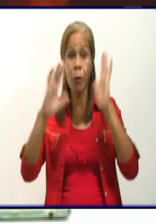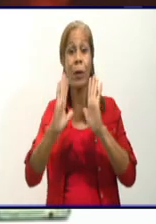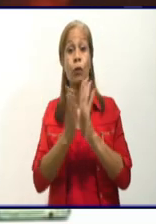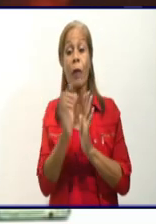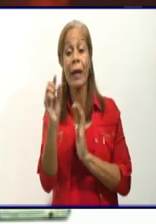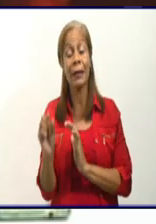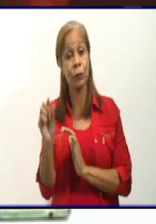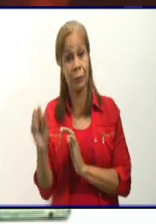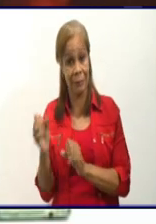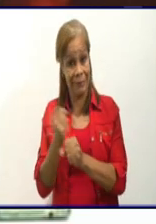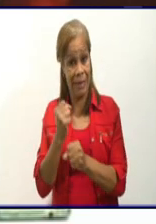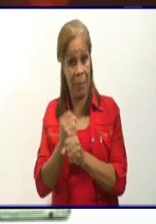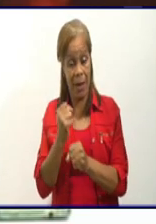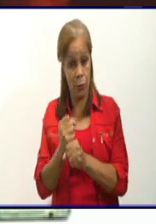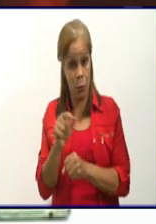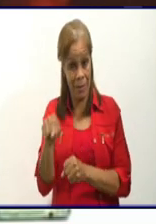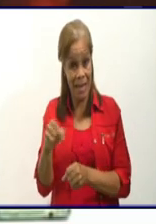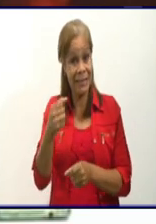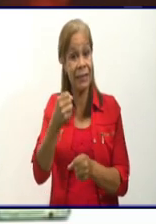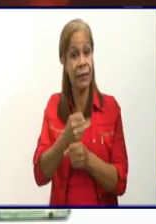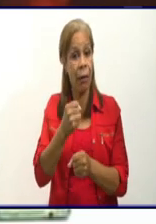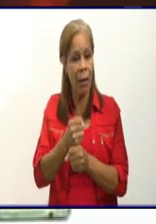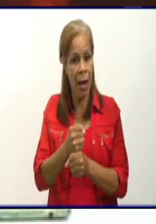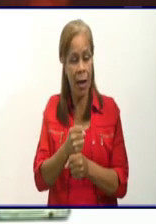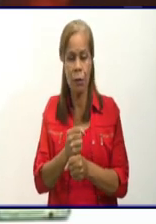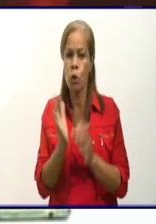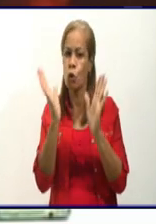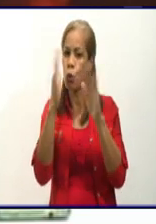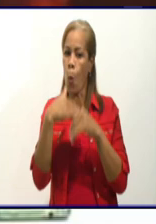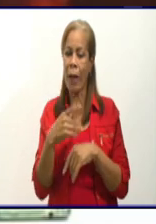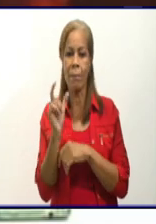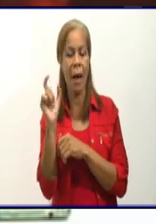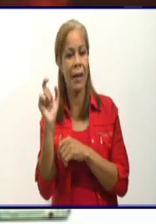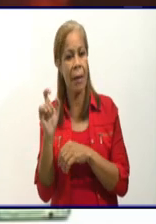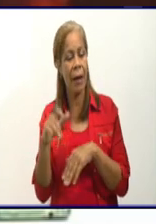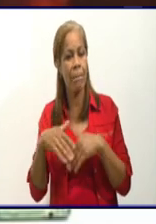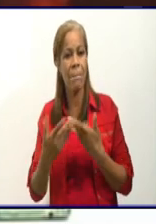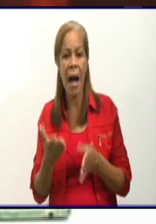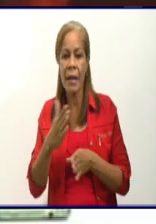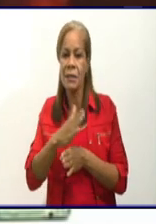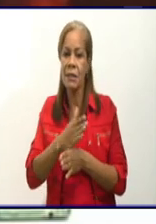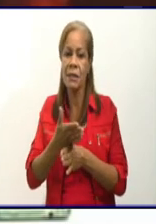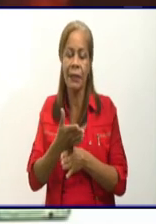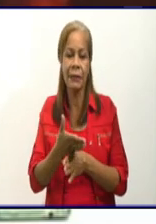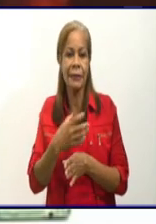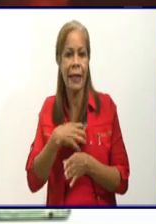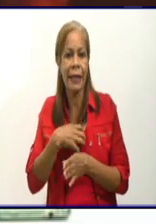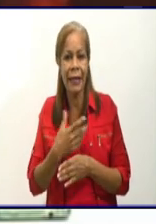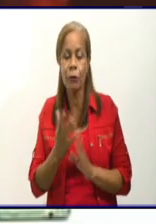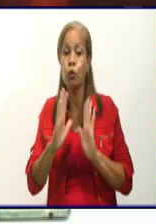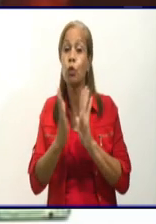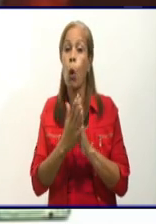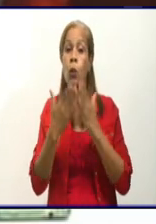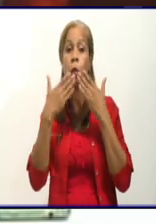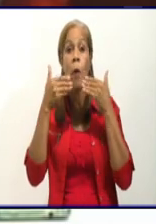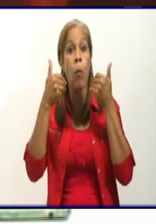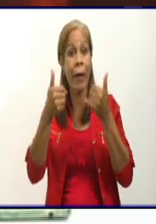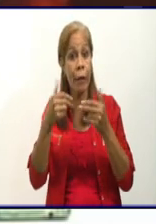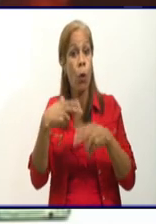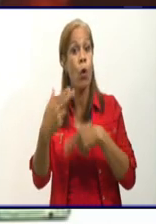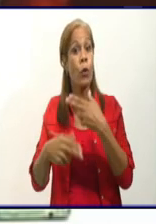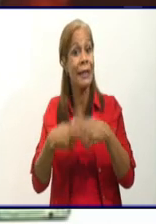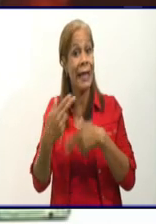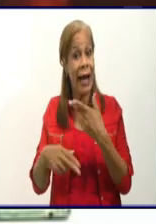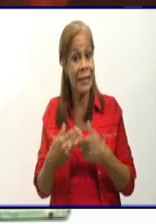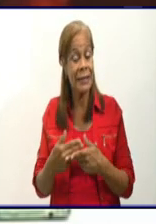labora de manera general no hay palabras, especifica Nélida, para expresar todo lo bueno que allí se hace, lo que hace nuestra